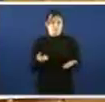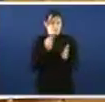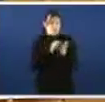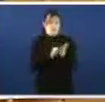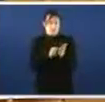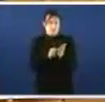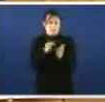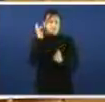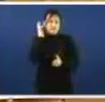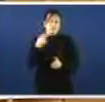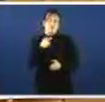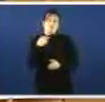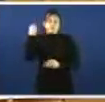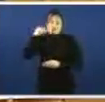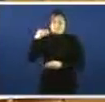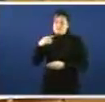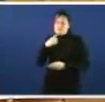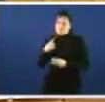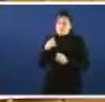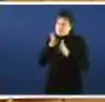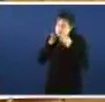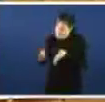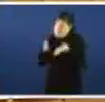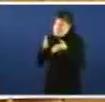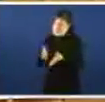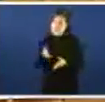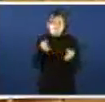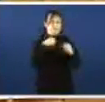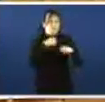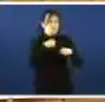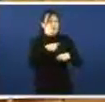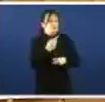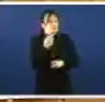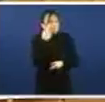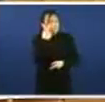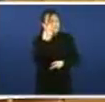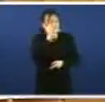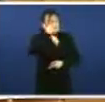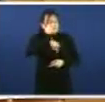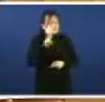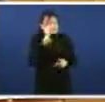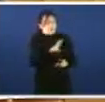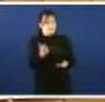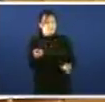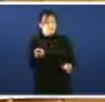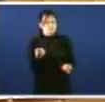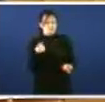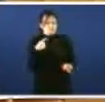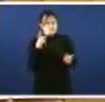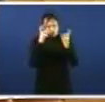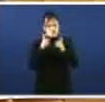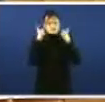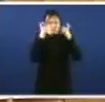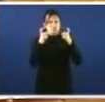dirigido a se centra en que estamos xa xa ven ustedes o que estou intentando